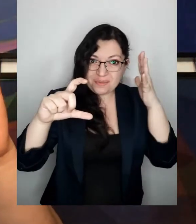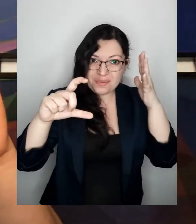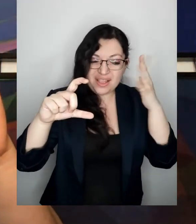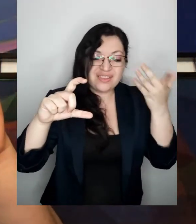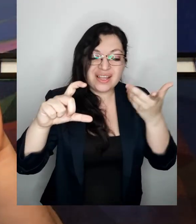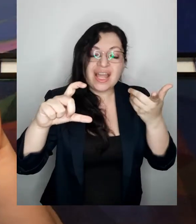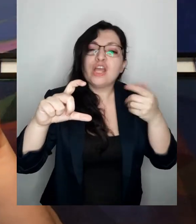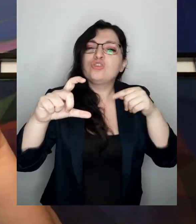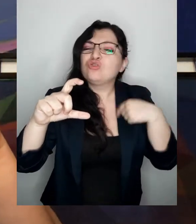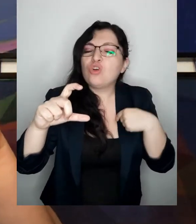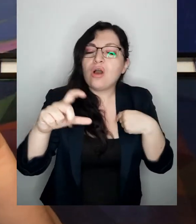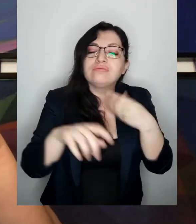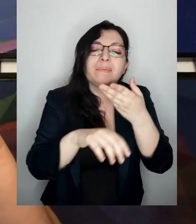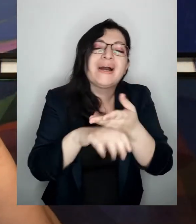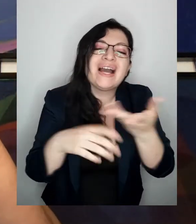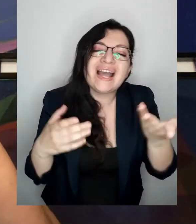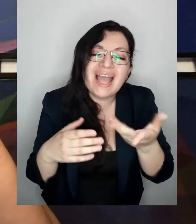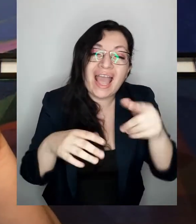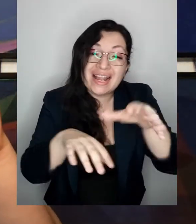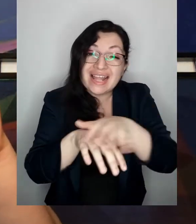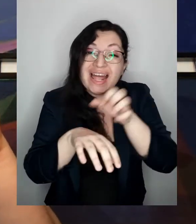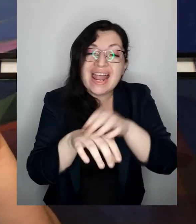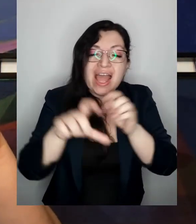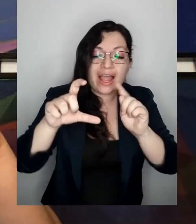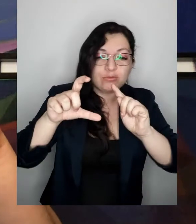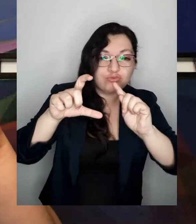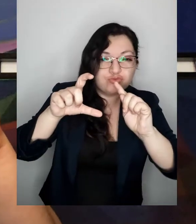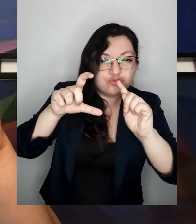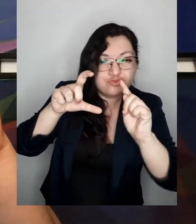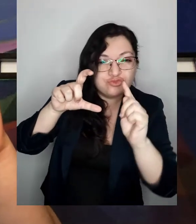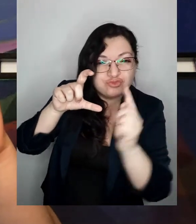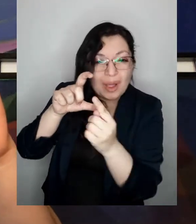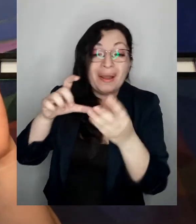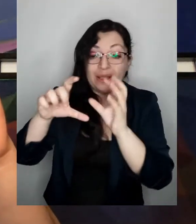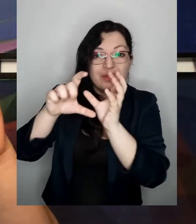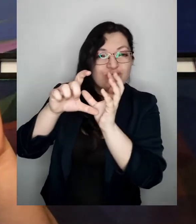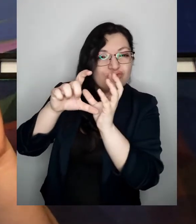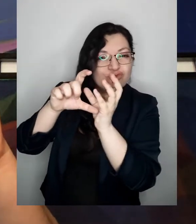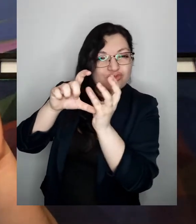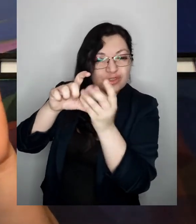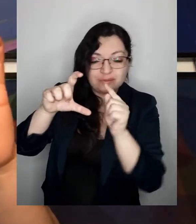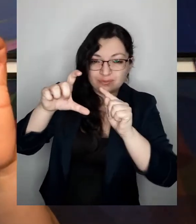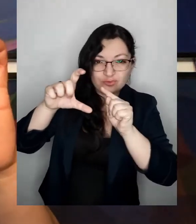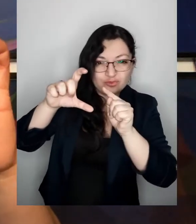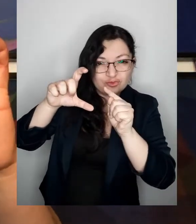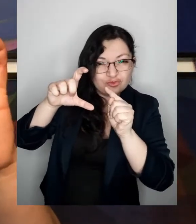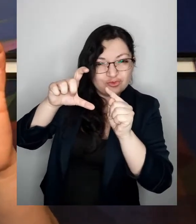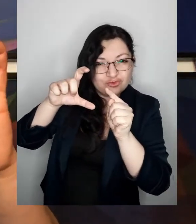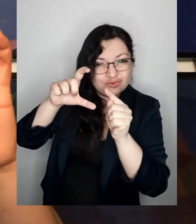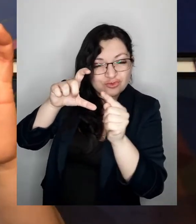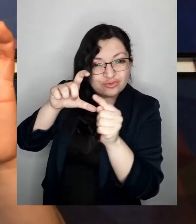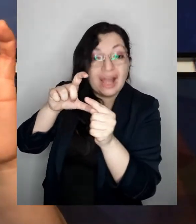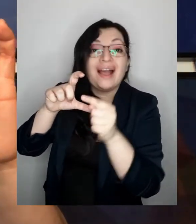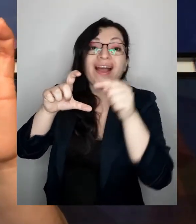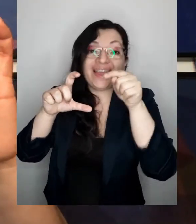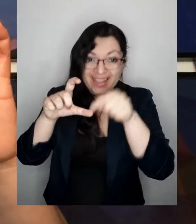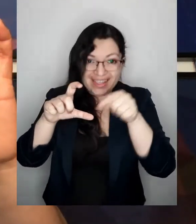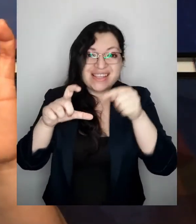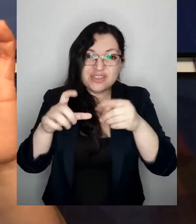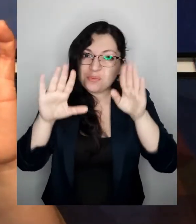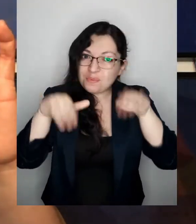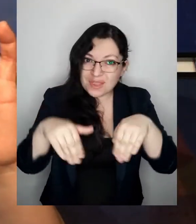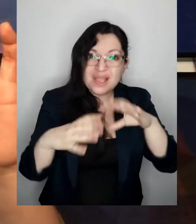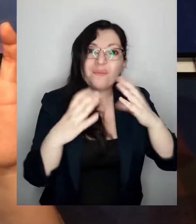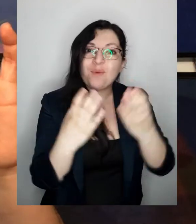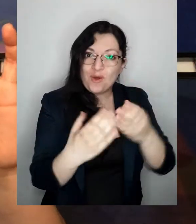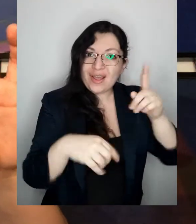voy a pedir que empujes muy lentamente la naranja para que pueda girar entre tus dedos ¿sí? esa es la forma en que gira